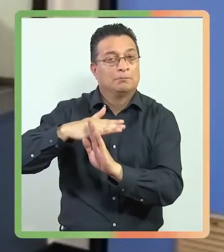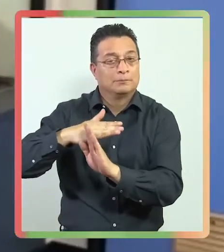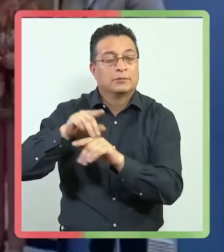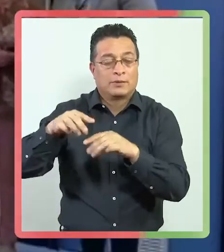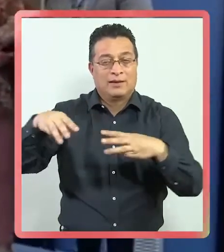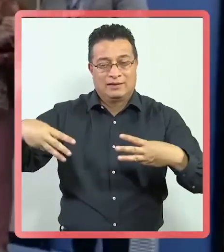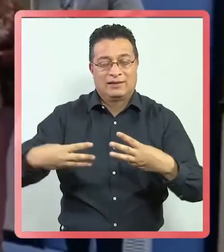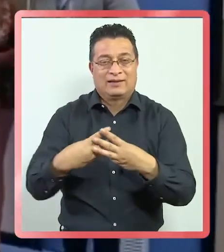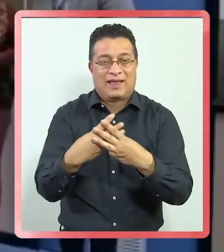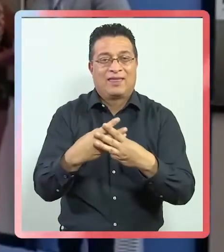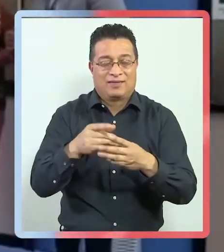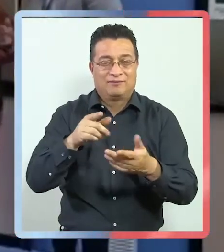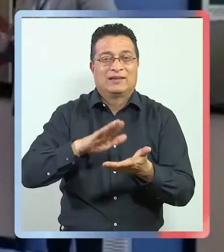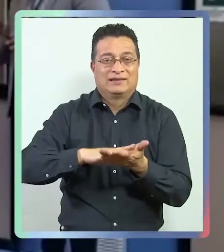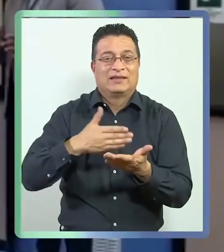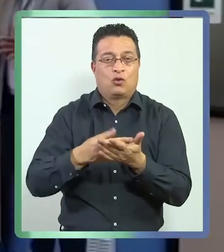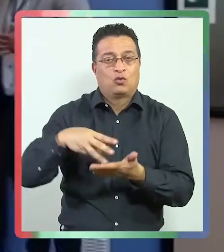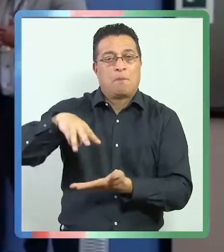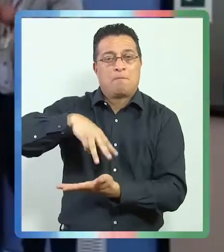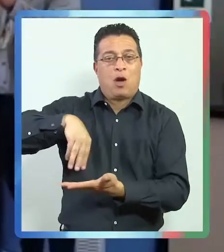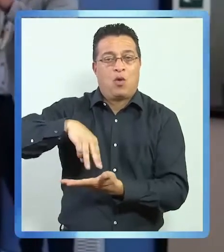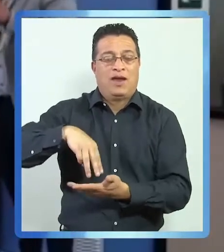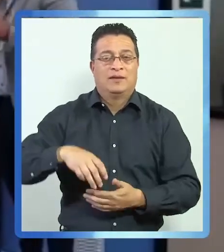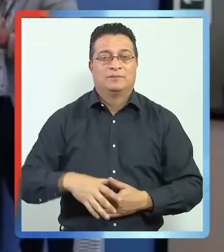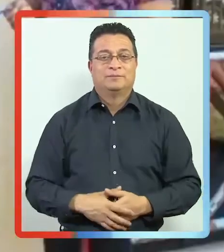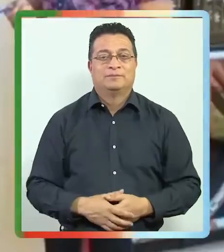complejidad que es parte de la red asistencial del MAURE.